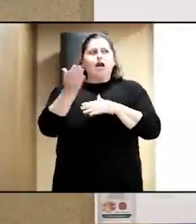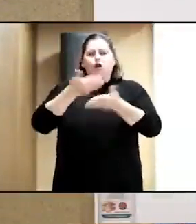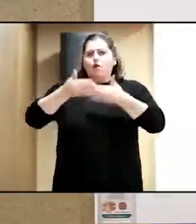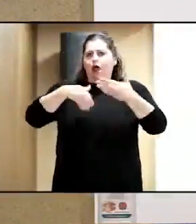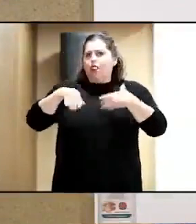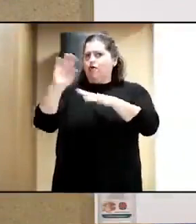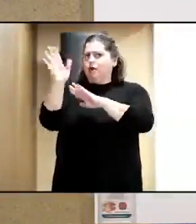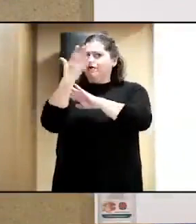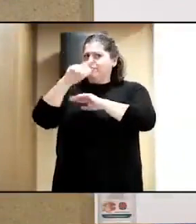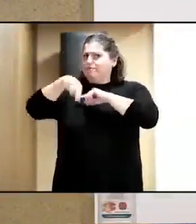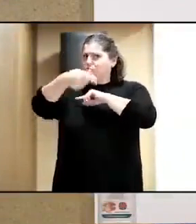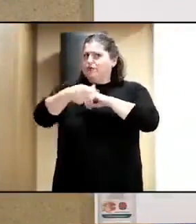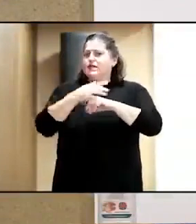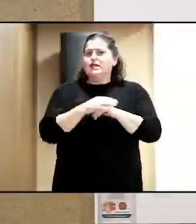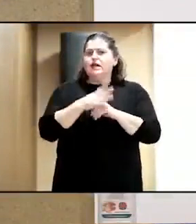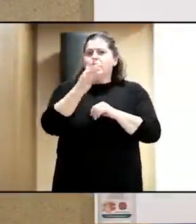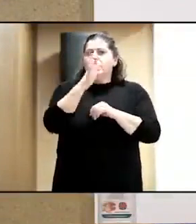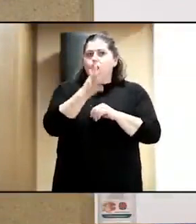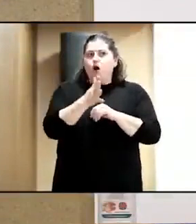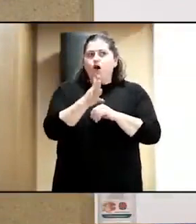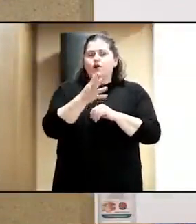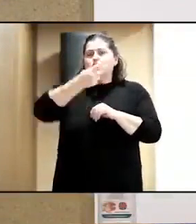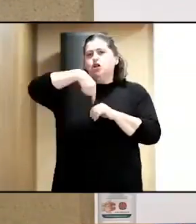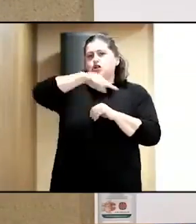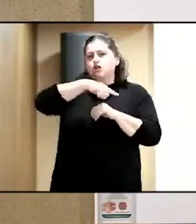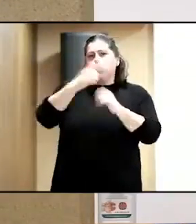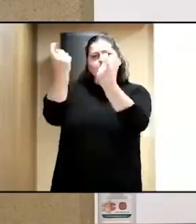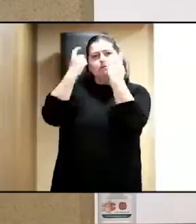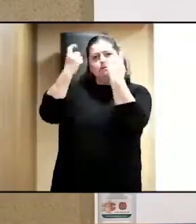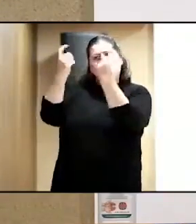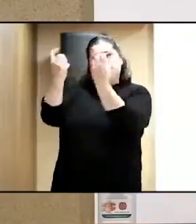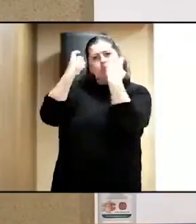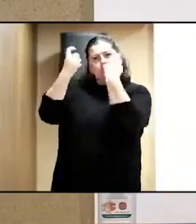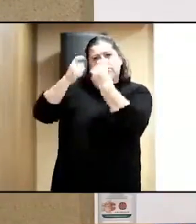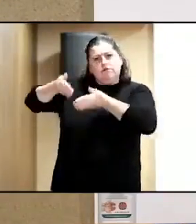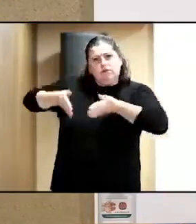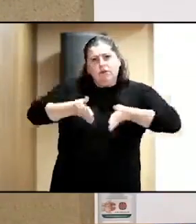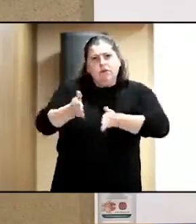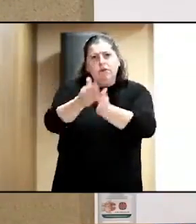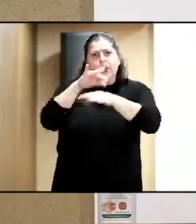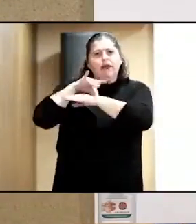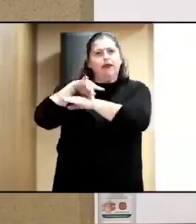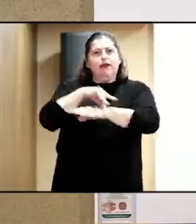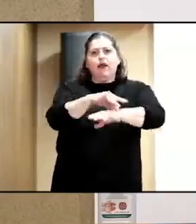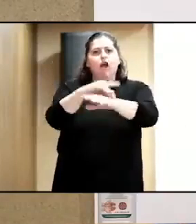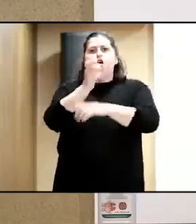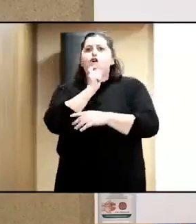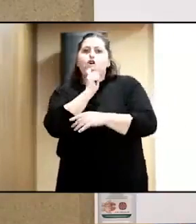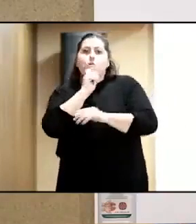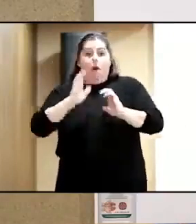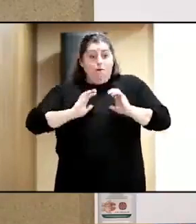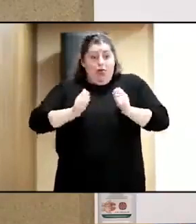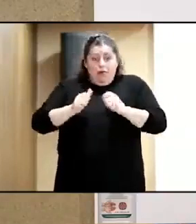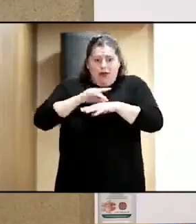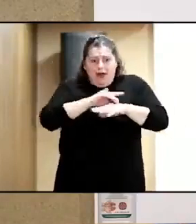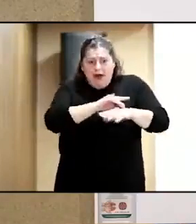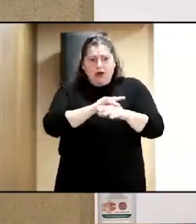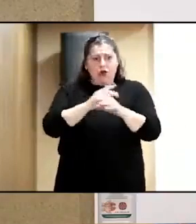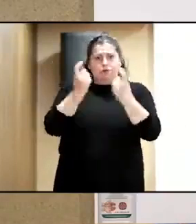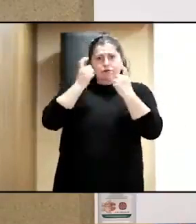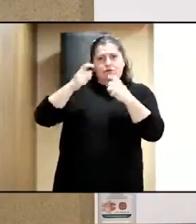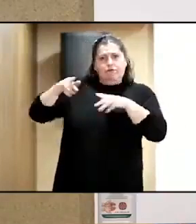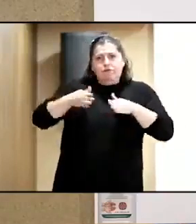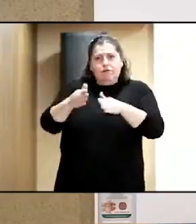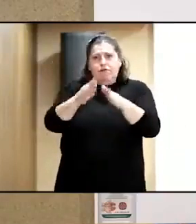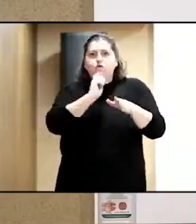Así que, muchas gracias también a ellos también por enseñarles el camino y, que siempre lo digo, desde que empezamos, guiarnos y compartir